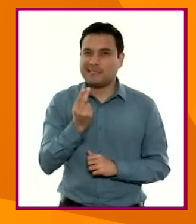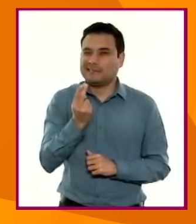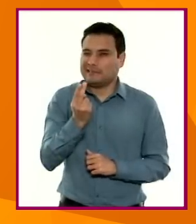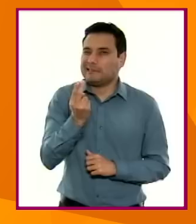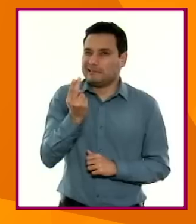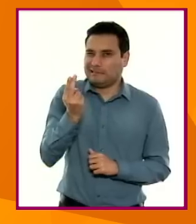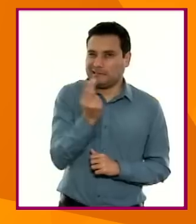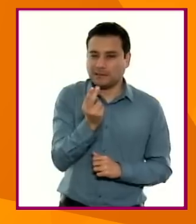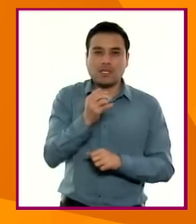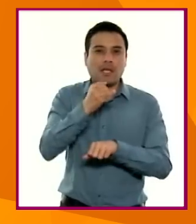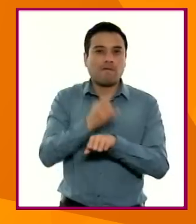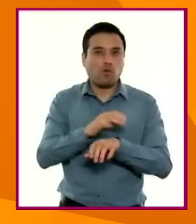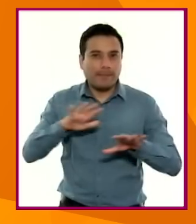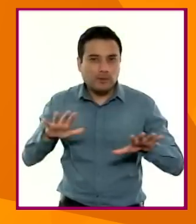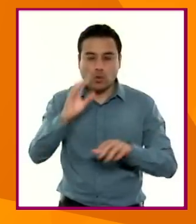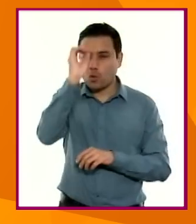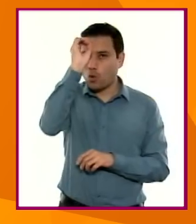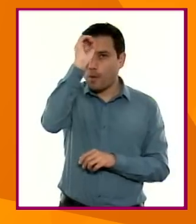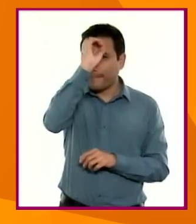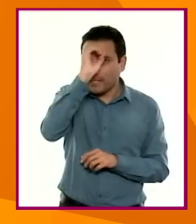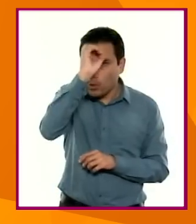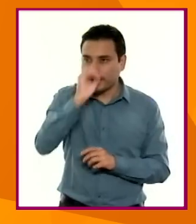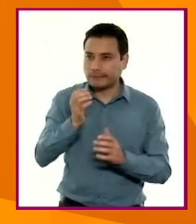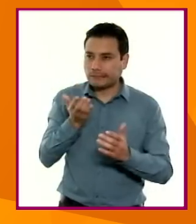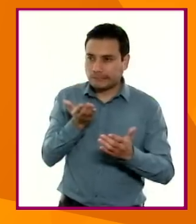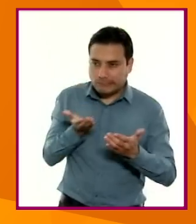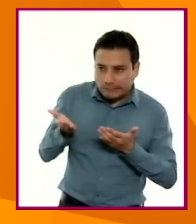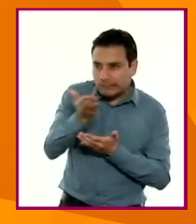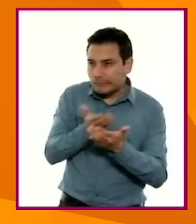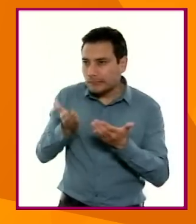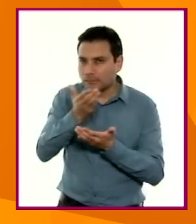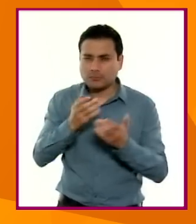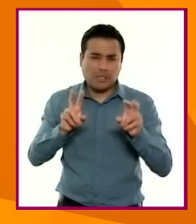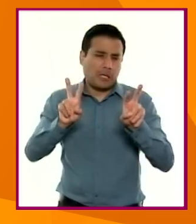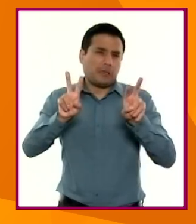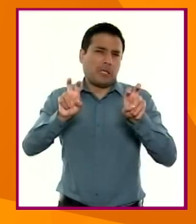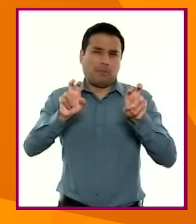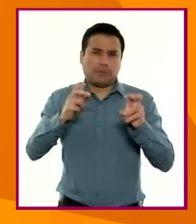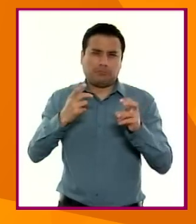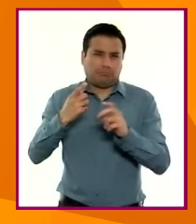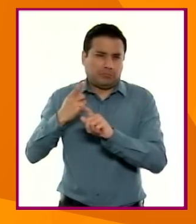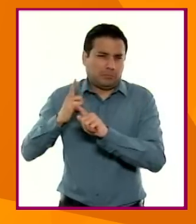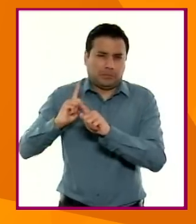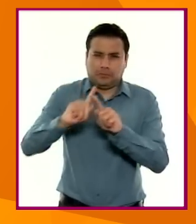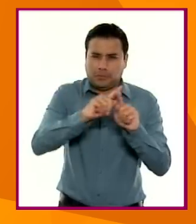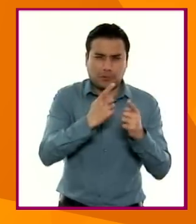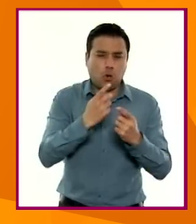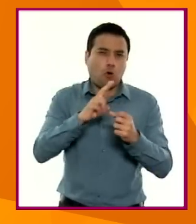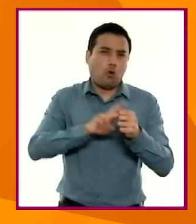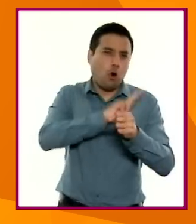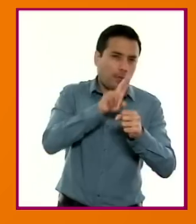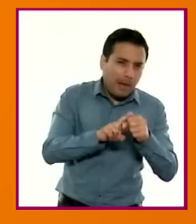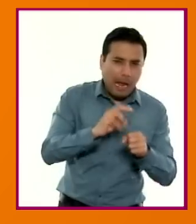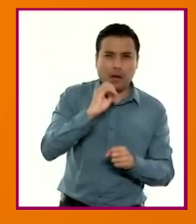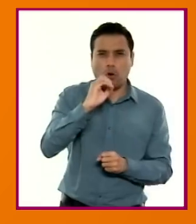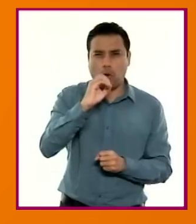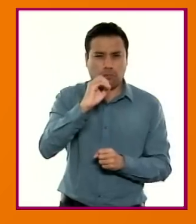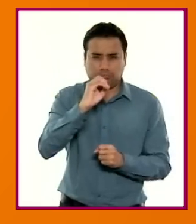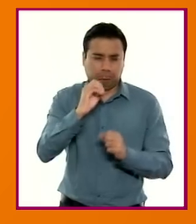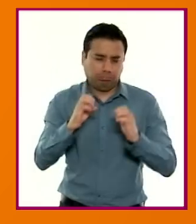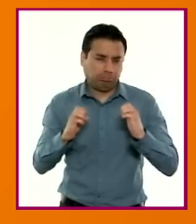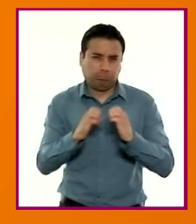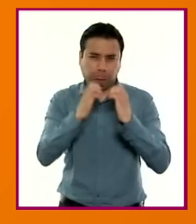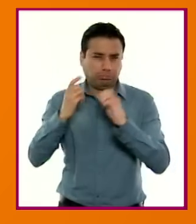socialización de información y opiniones, tanto en eventos cotidianos como extraordinarios. Para